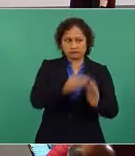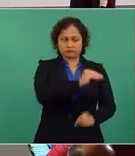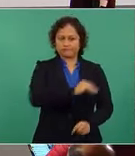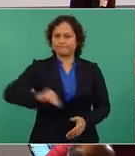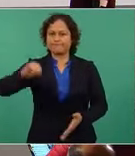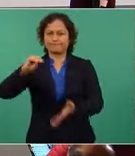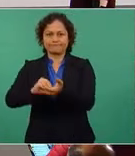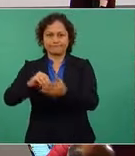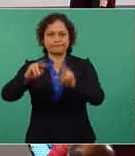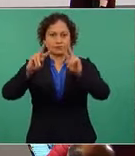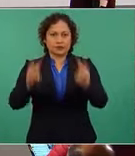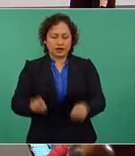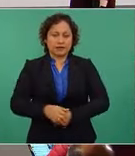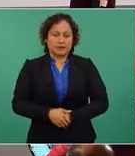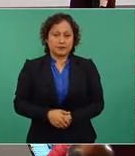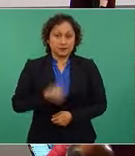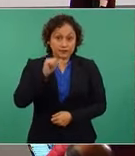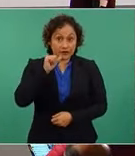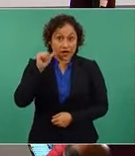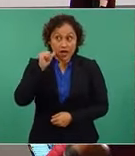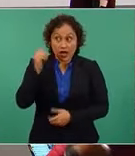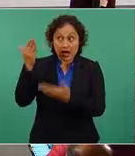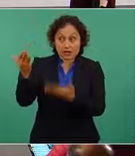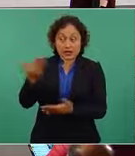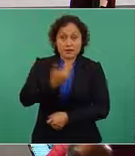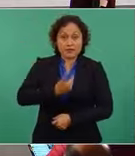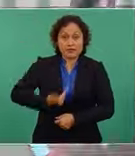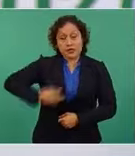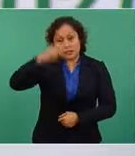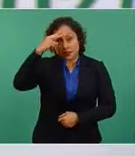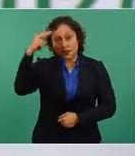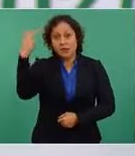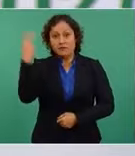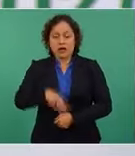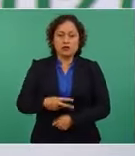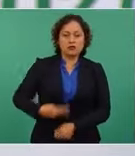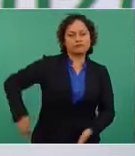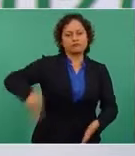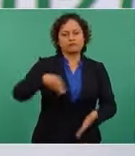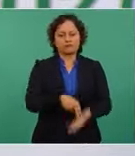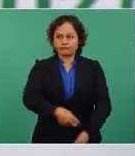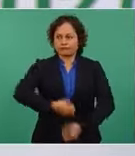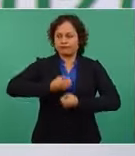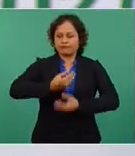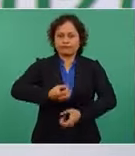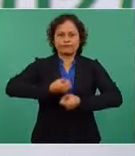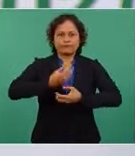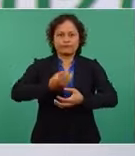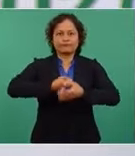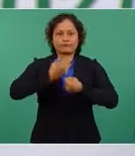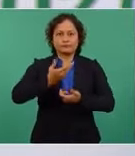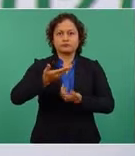el presidente de la República lo puso sobre la mesa, es la voz de México en todo el mundo, fraternidad y bienestar,